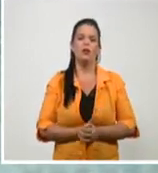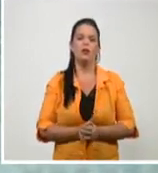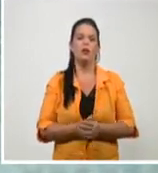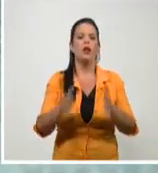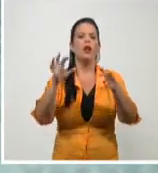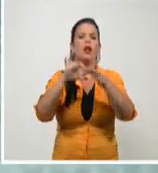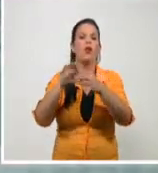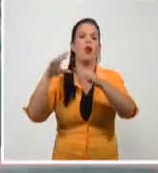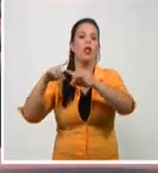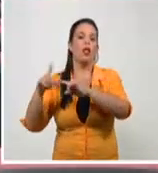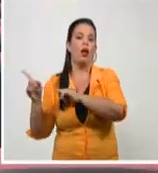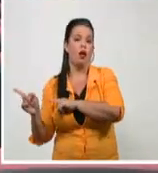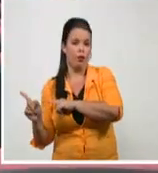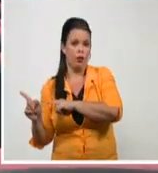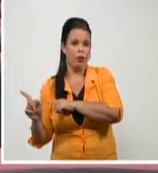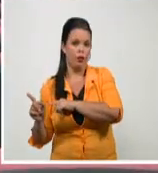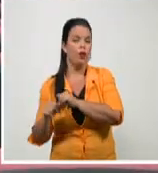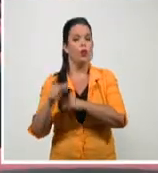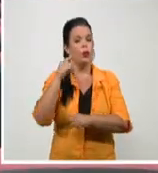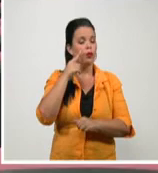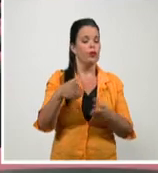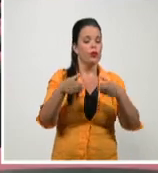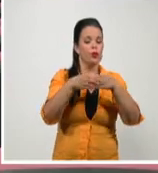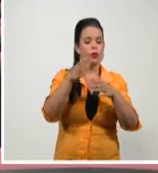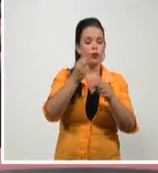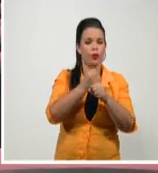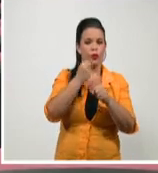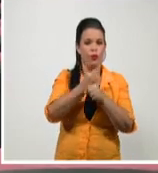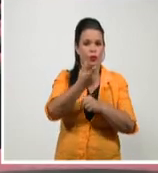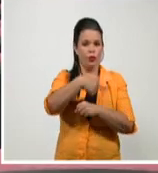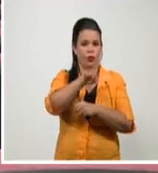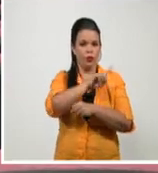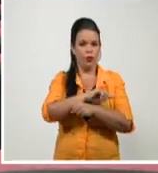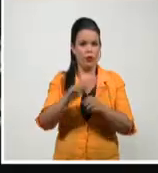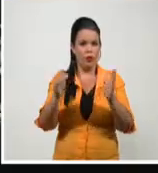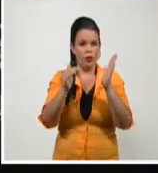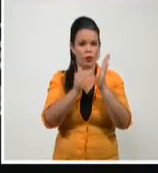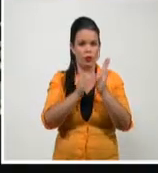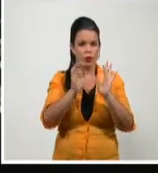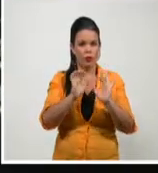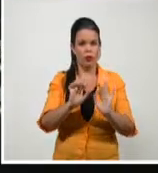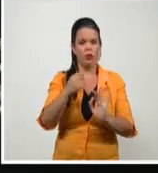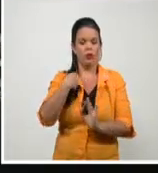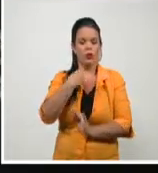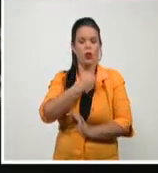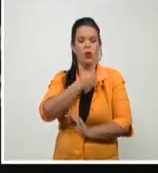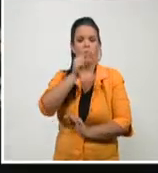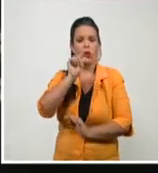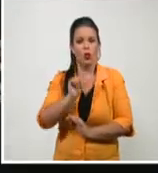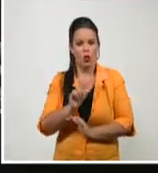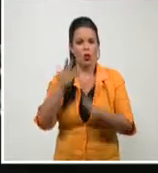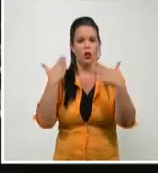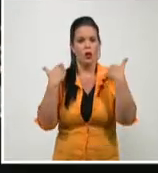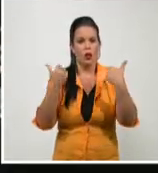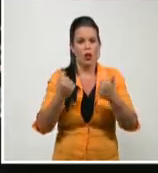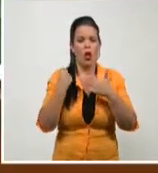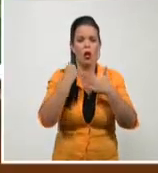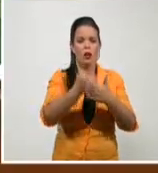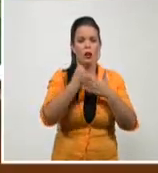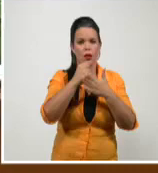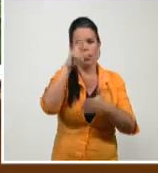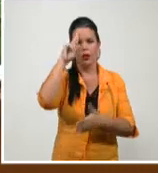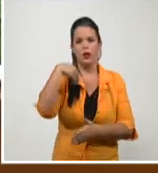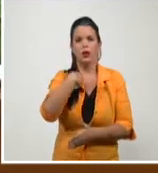Guantánamo. En la sesión de trabajo del Consejo de Defensa Provincial, el doctor Aldo Muñoz Hernández, director de asistencia médica del